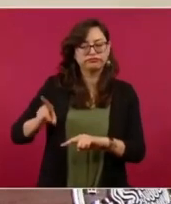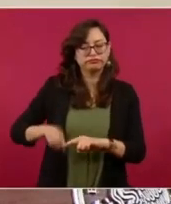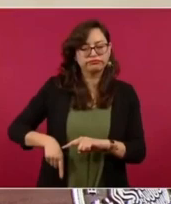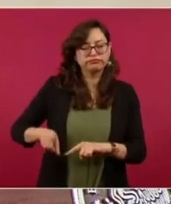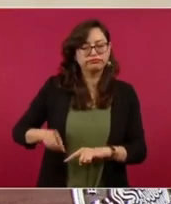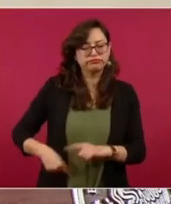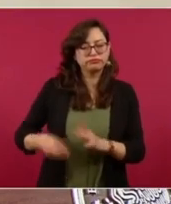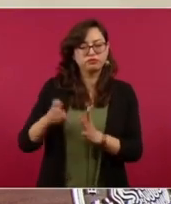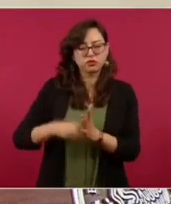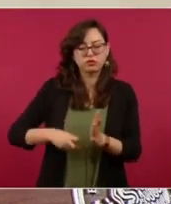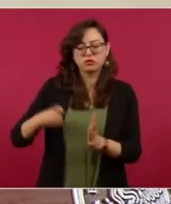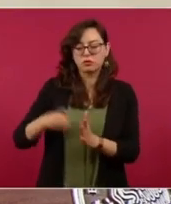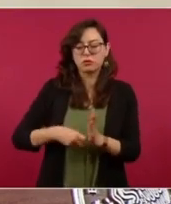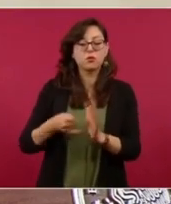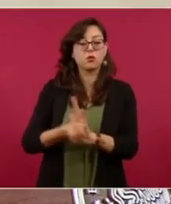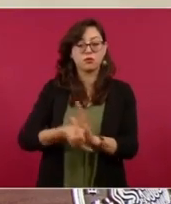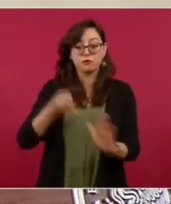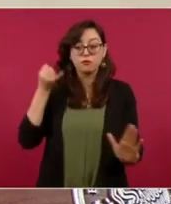ministros,